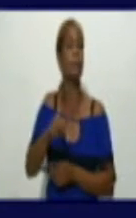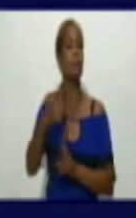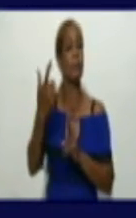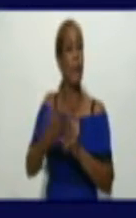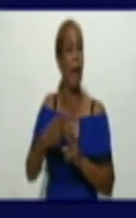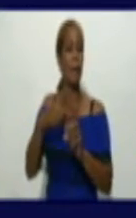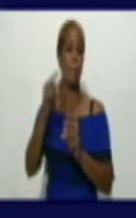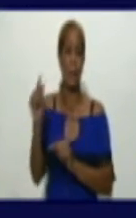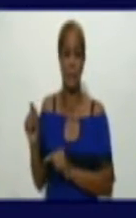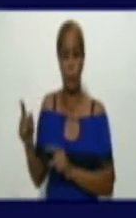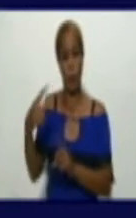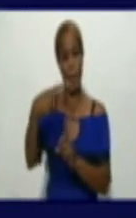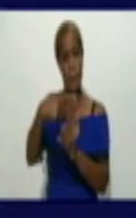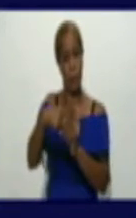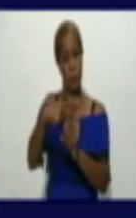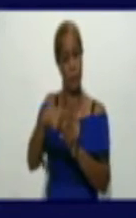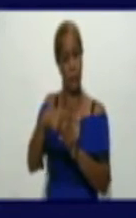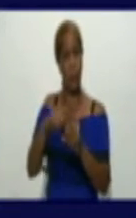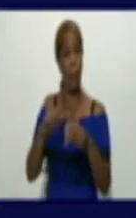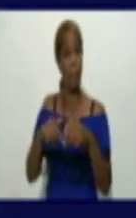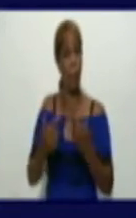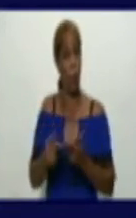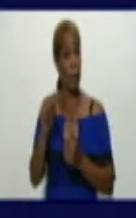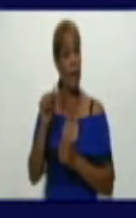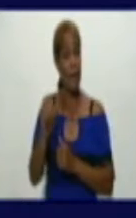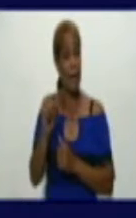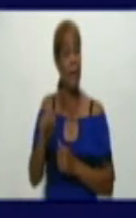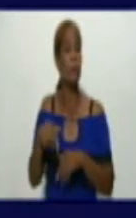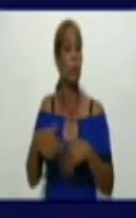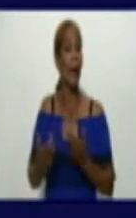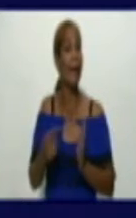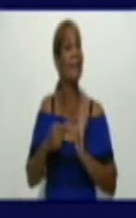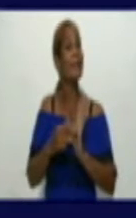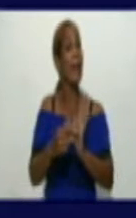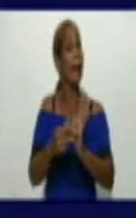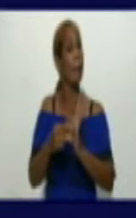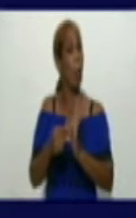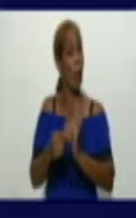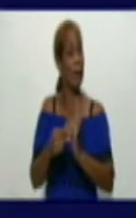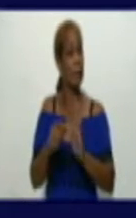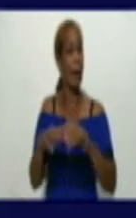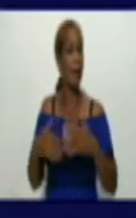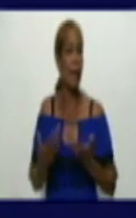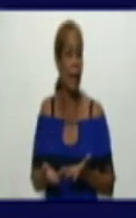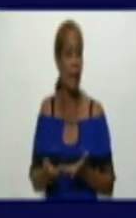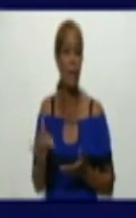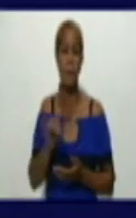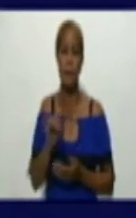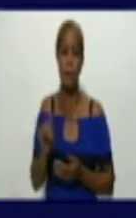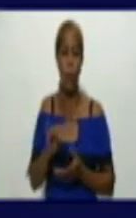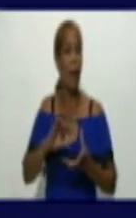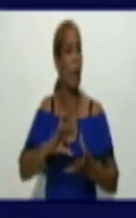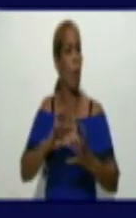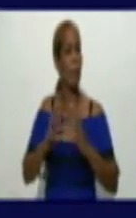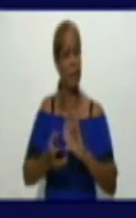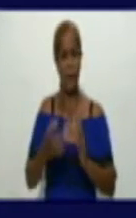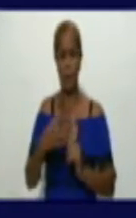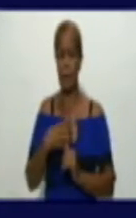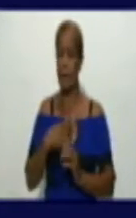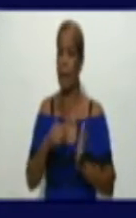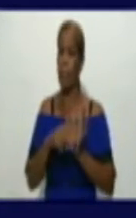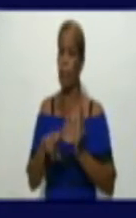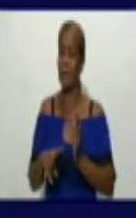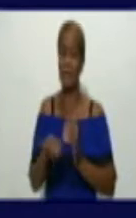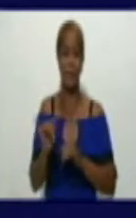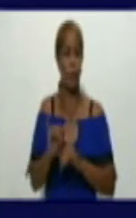notificaron casos positivos, por lo cual demuestra la gran complejidad que hoy tiene la provincia, hoy con la diseminación